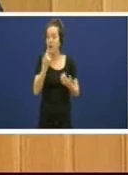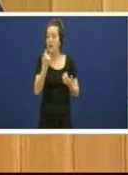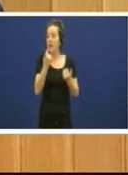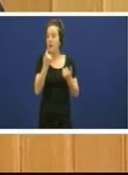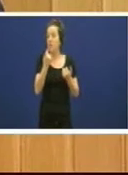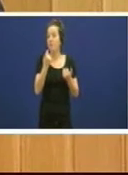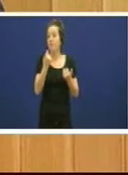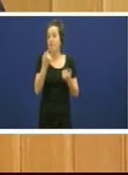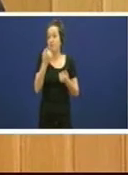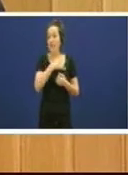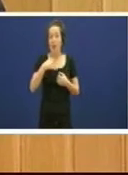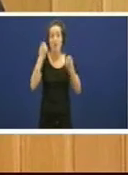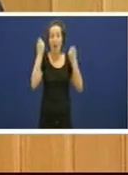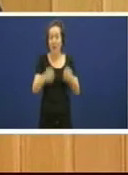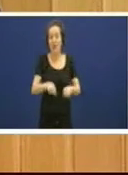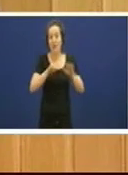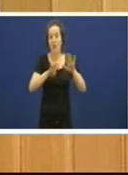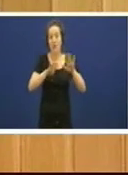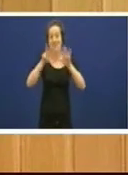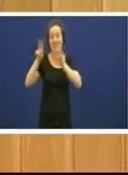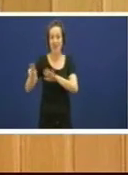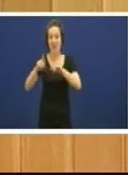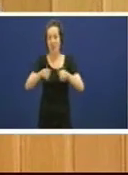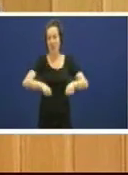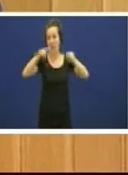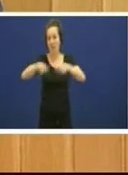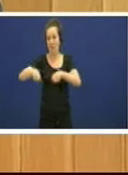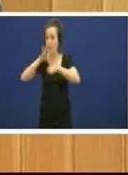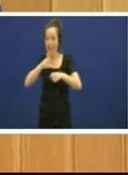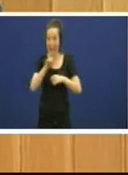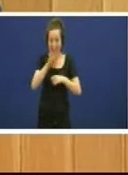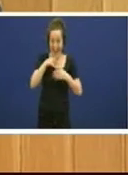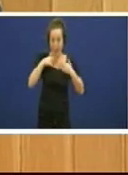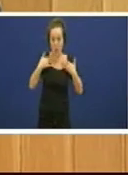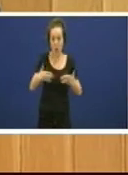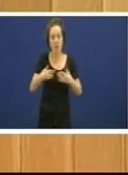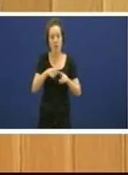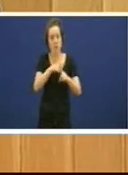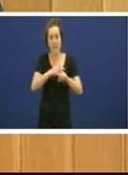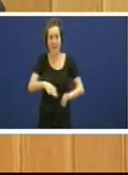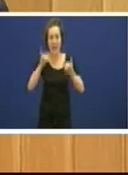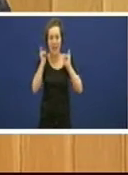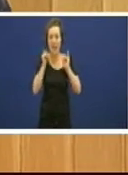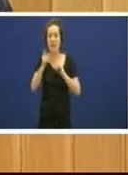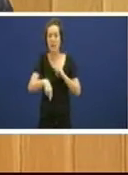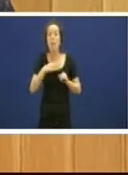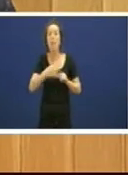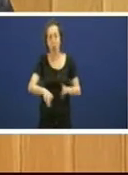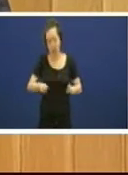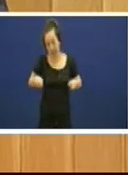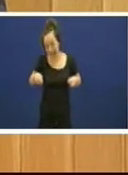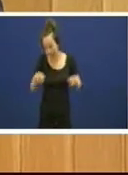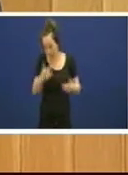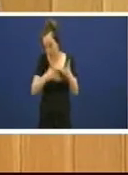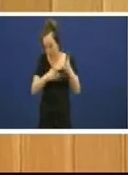cales 15 están nestes momentos sin ningún uso evidentemente se poden reducir os custos de alta administración evidentemente